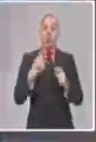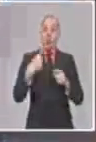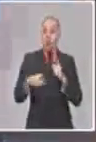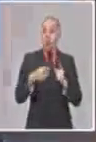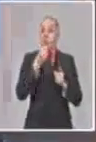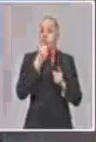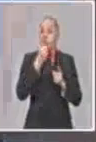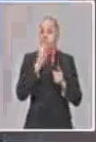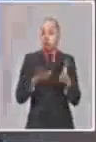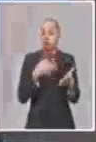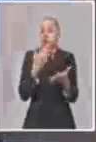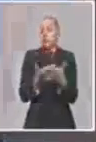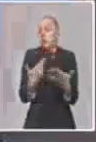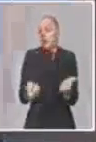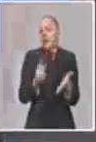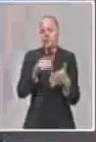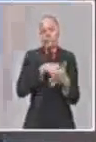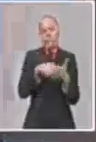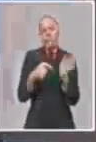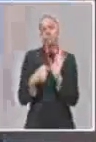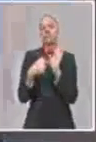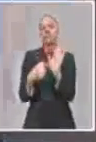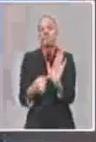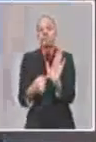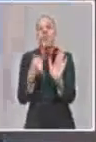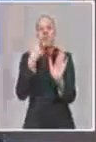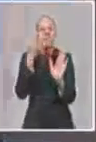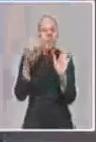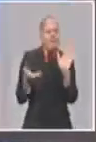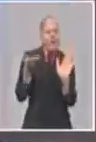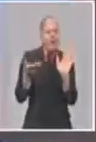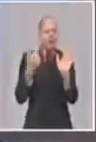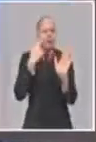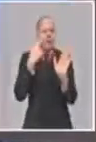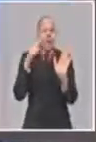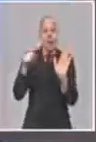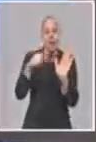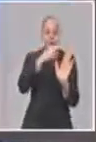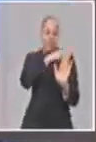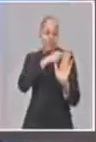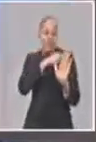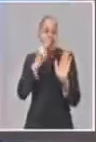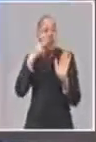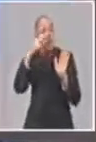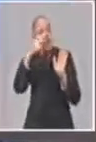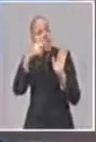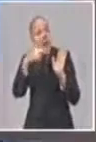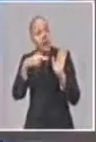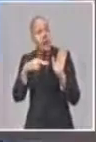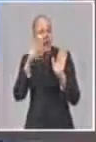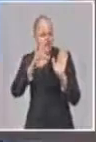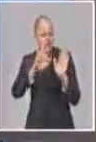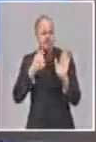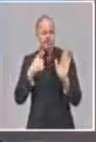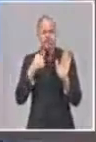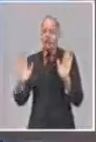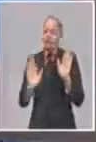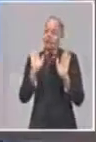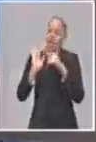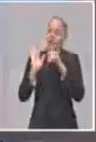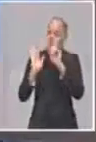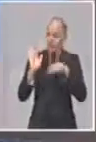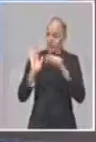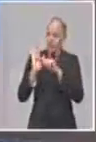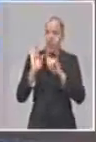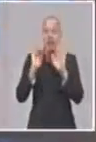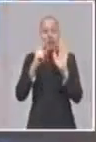de qué es lo que vas a hacer y si se comprueba, se verifica que ese proyecto no incluye ninguna de las actividades en las cuales no se debe incurrir, no